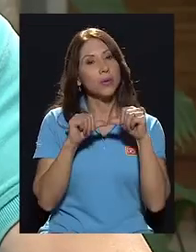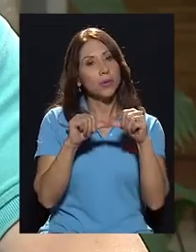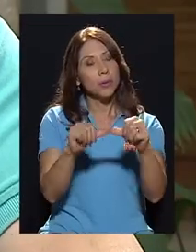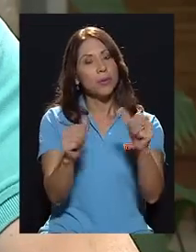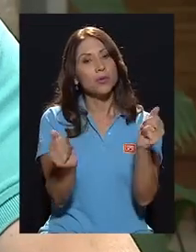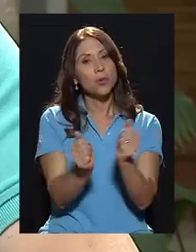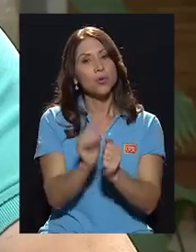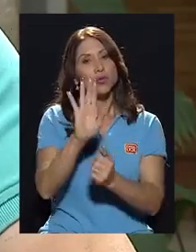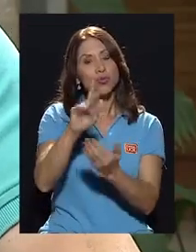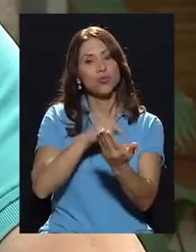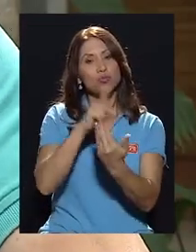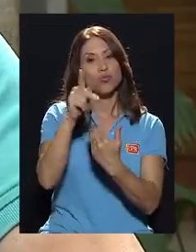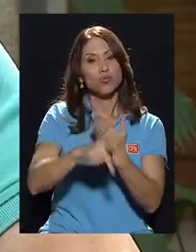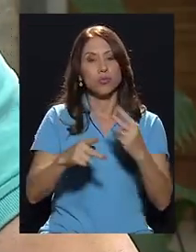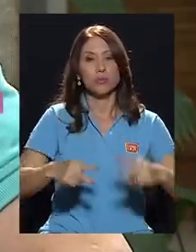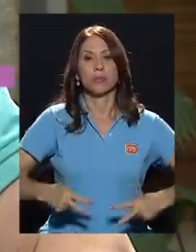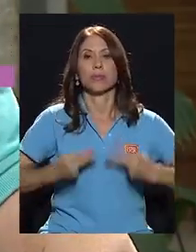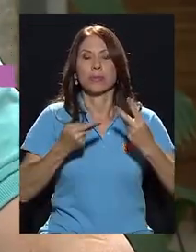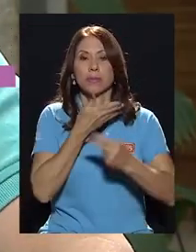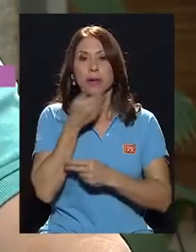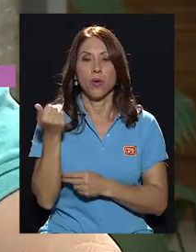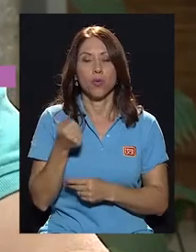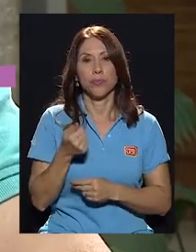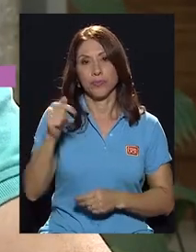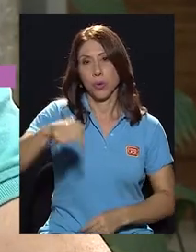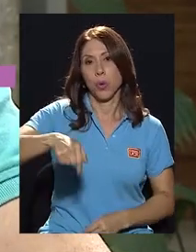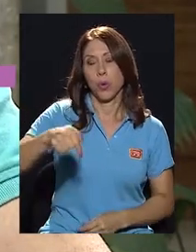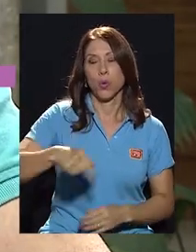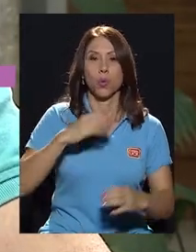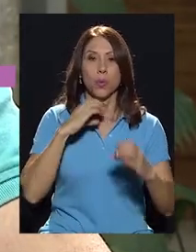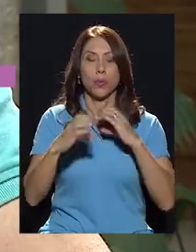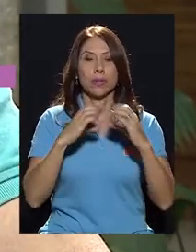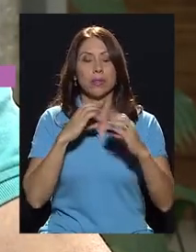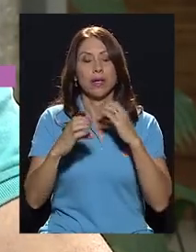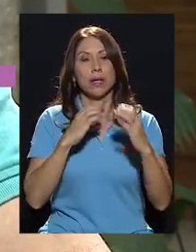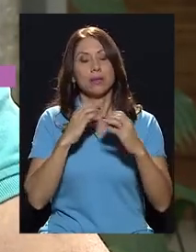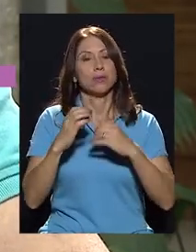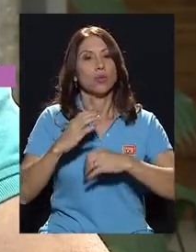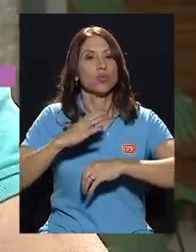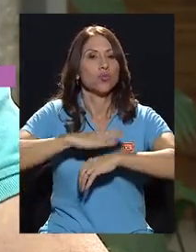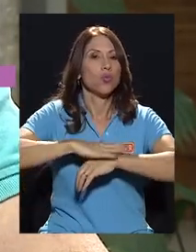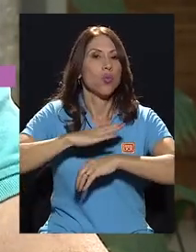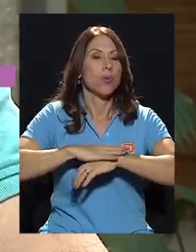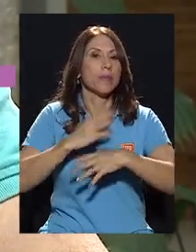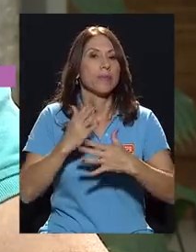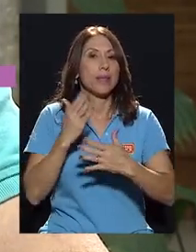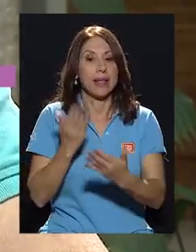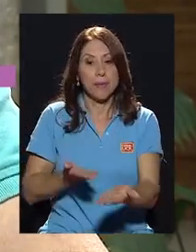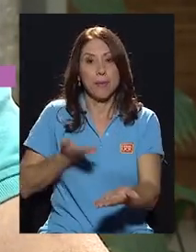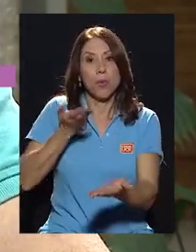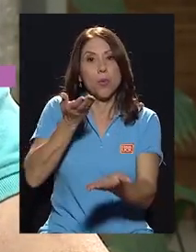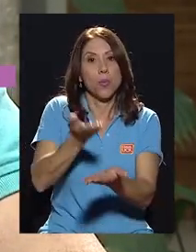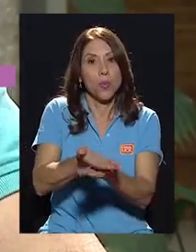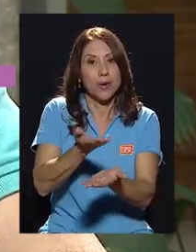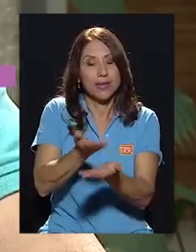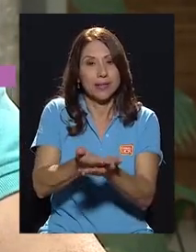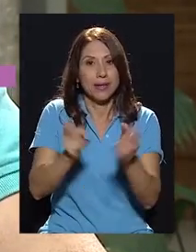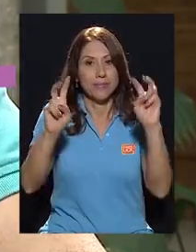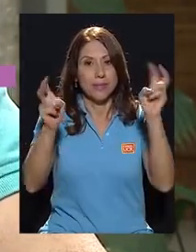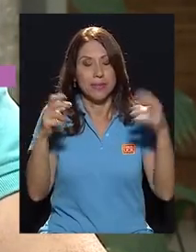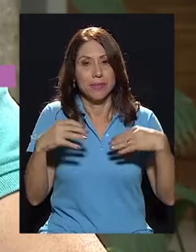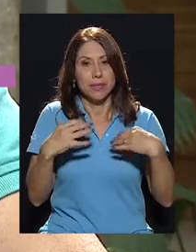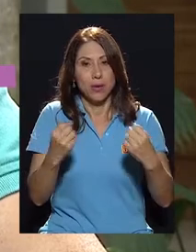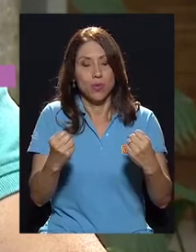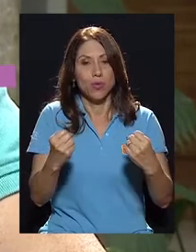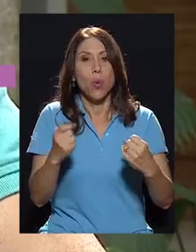Continuamos con su telerevista Vivir Mejor el día de hoy conversando acerca de la propuesta en materia específica de